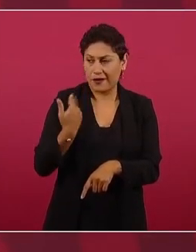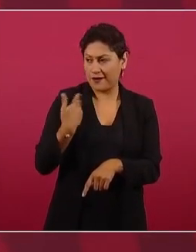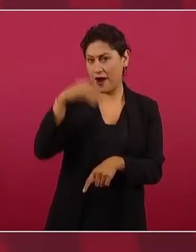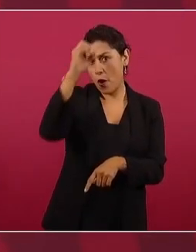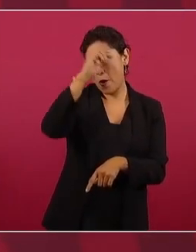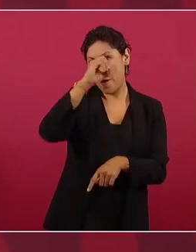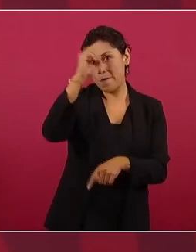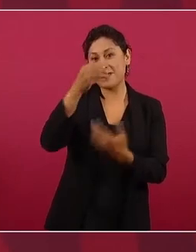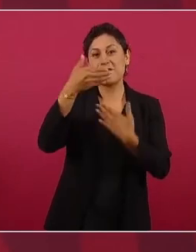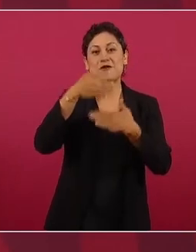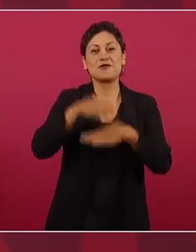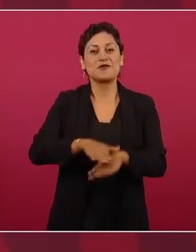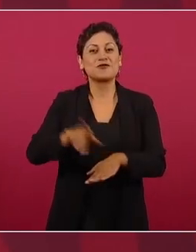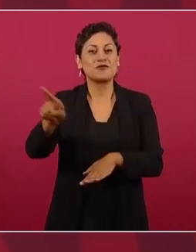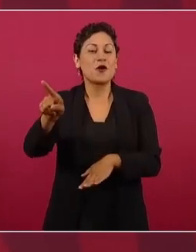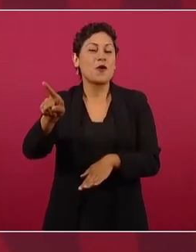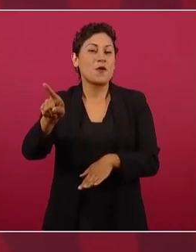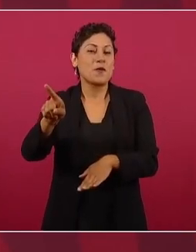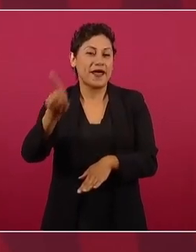Leti.